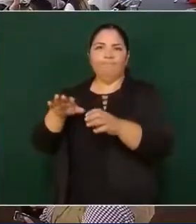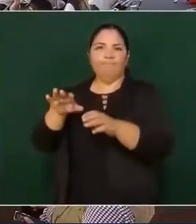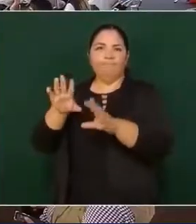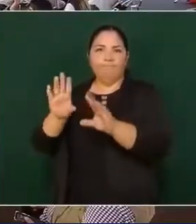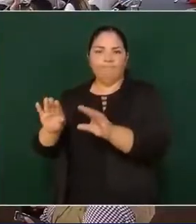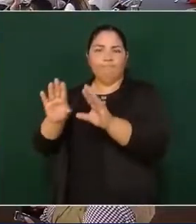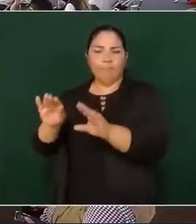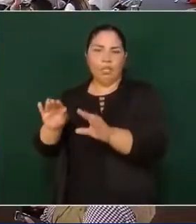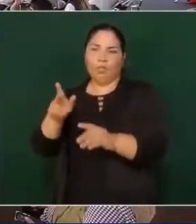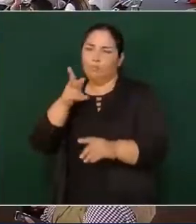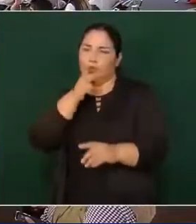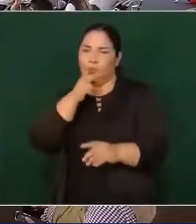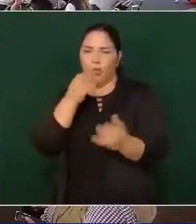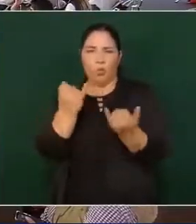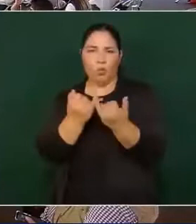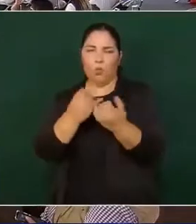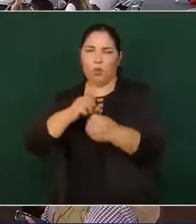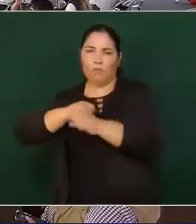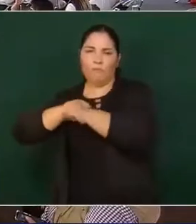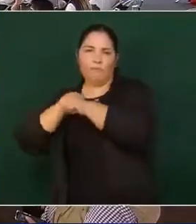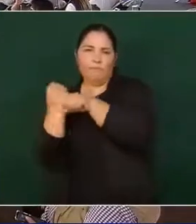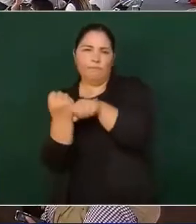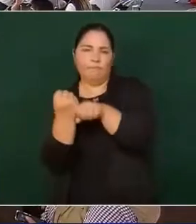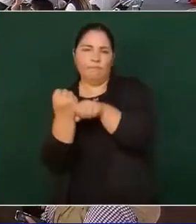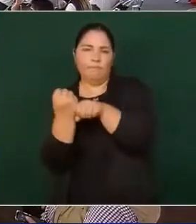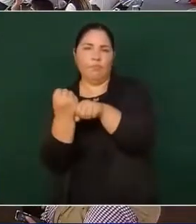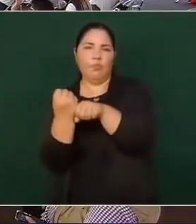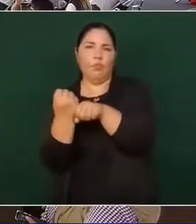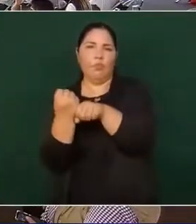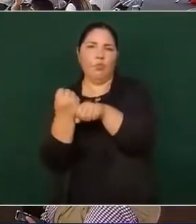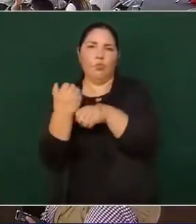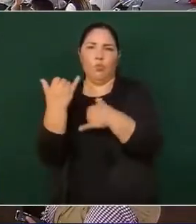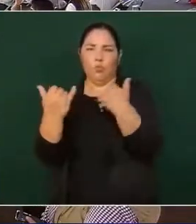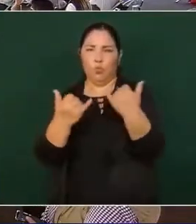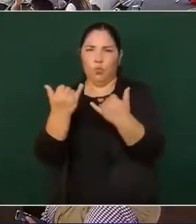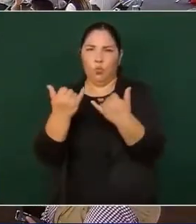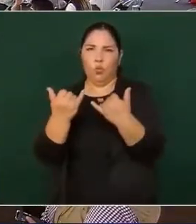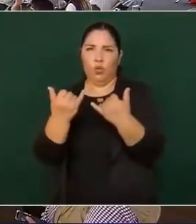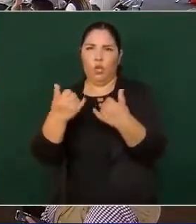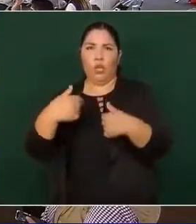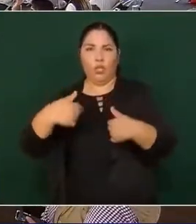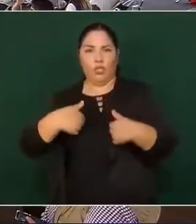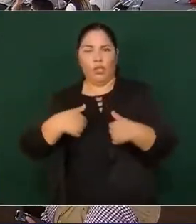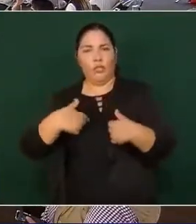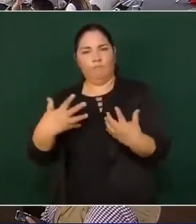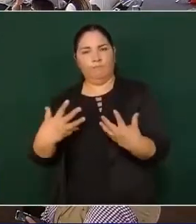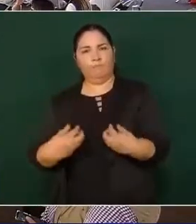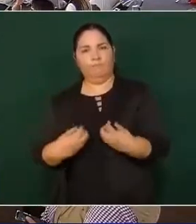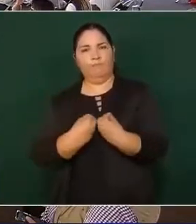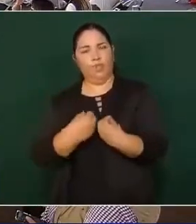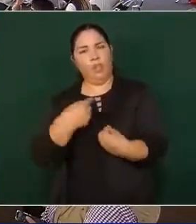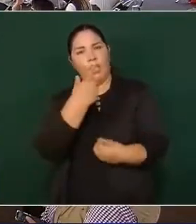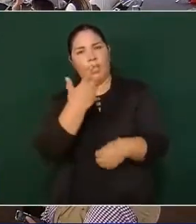que era también béisbolista, que estuvo allá en mi estado jugando.